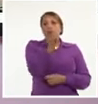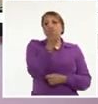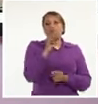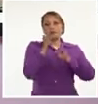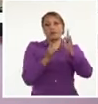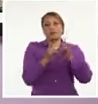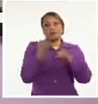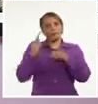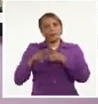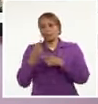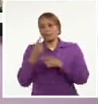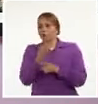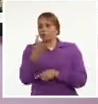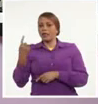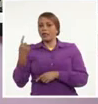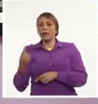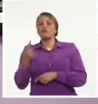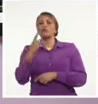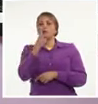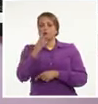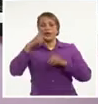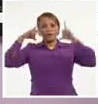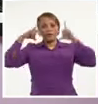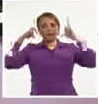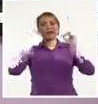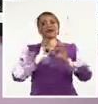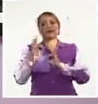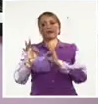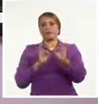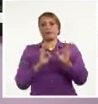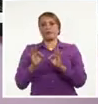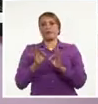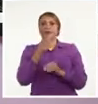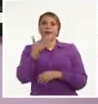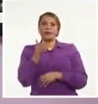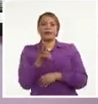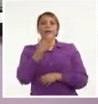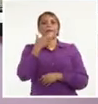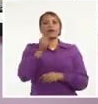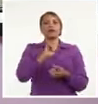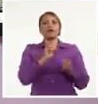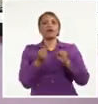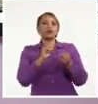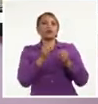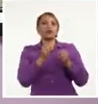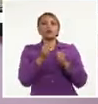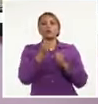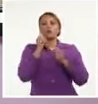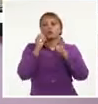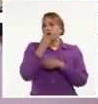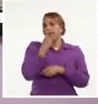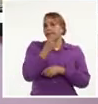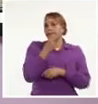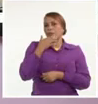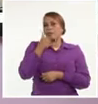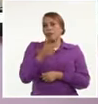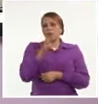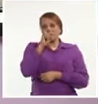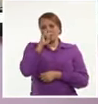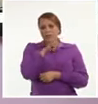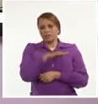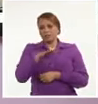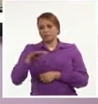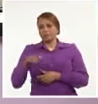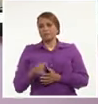patología, si es séptico o no, para asegurar la menor maculación de los bebés. Así dijo la doctora. A su vez, Yaima Rodríguez